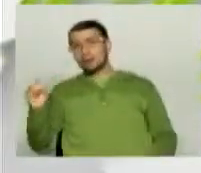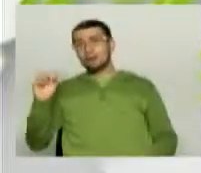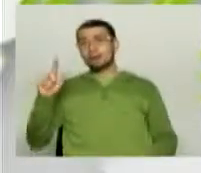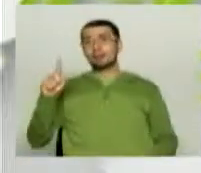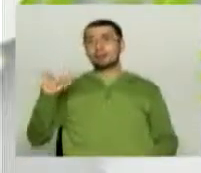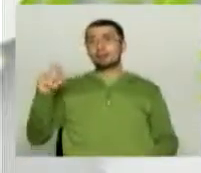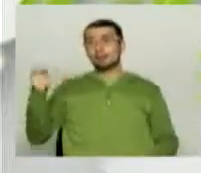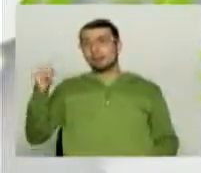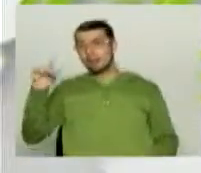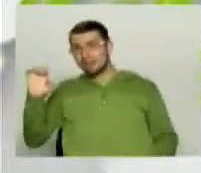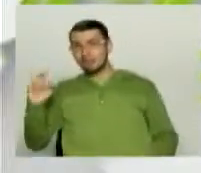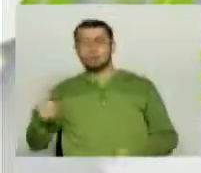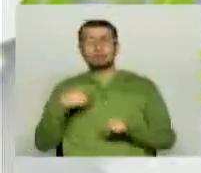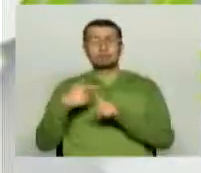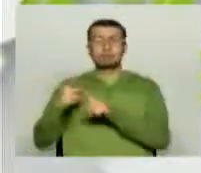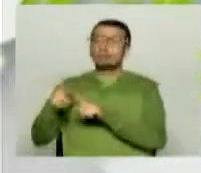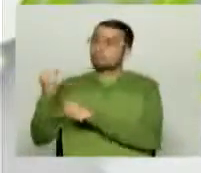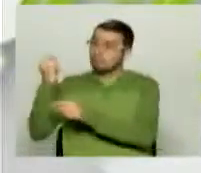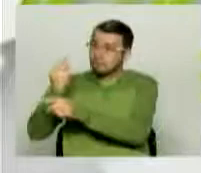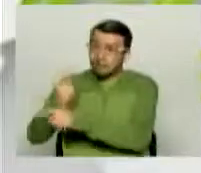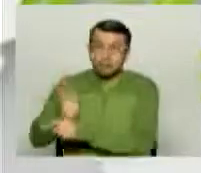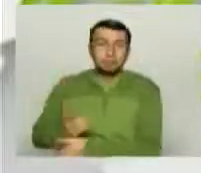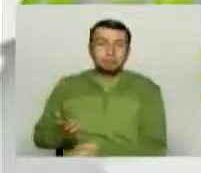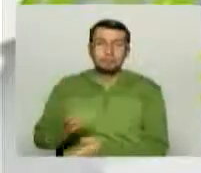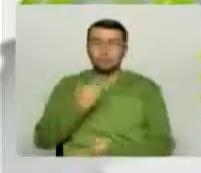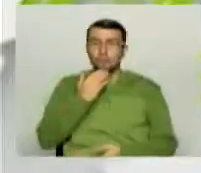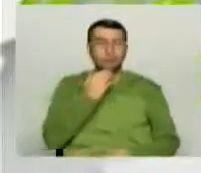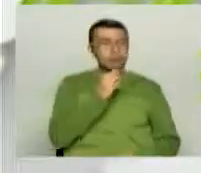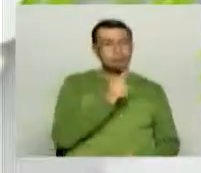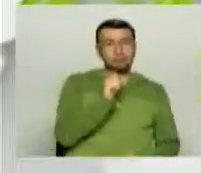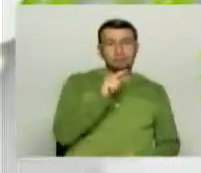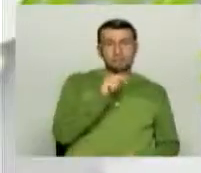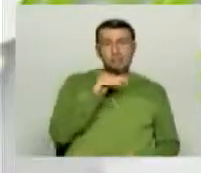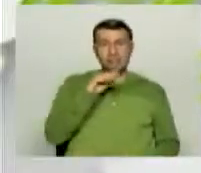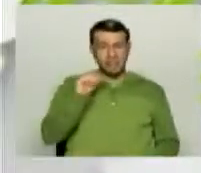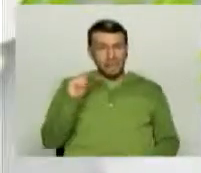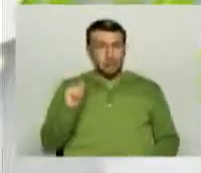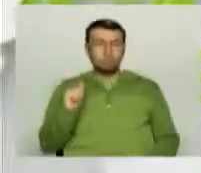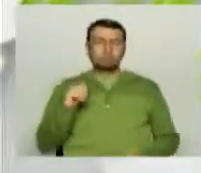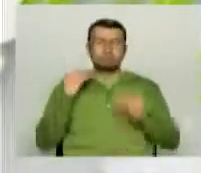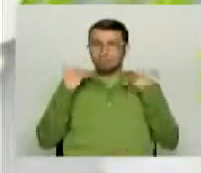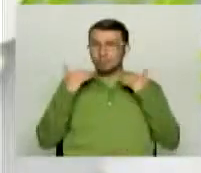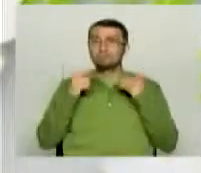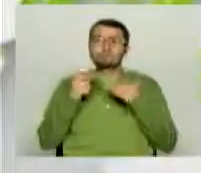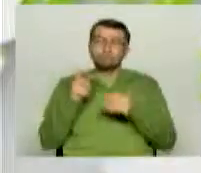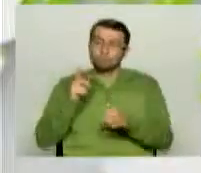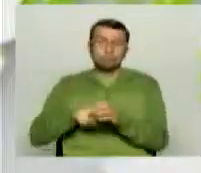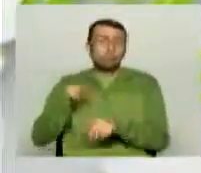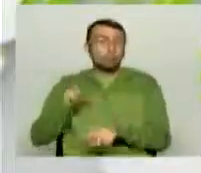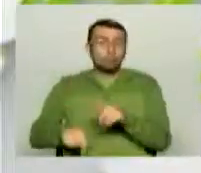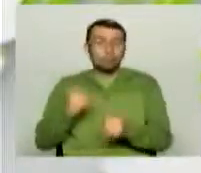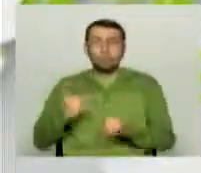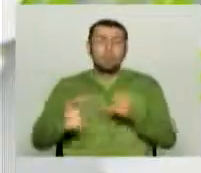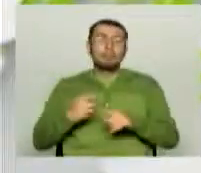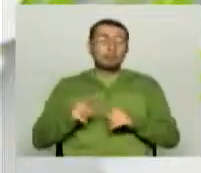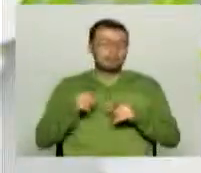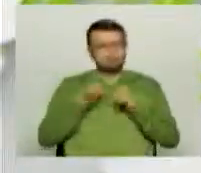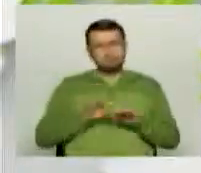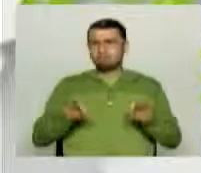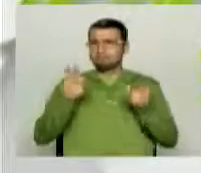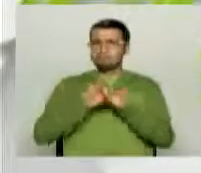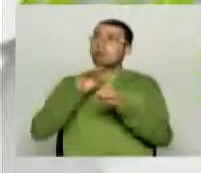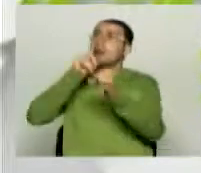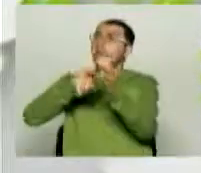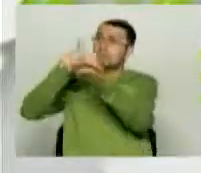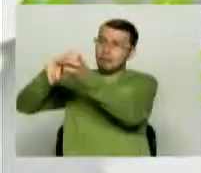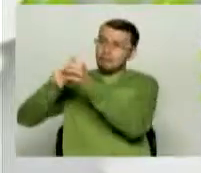equipos en tornozos muy importantes, como el caso de Falcador, que infortunadamente no pudo estar, entonces son jugadores que vienen con una cultura muy distinta, sin demeritar lo que